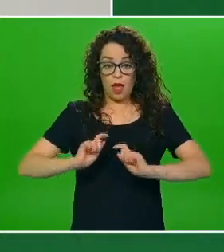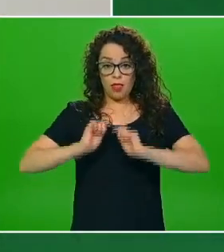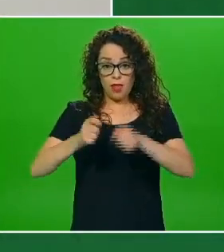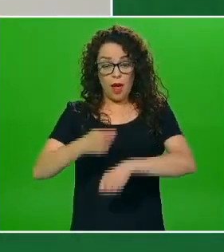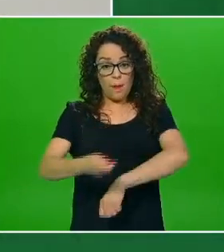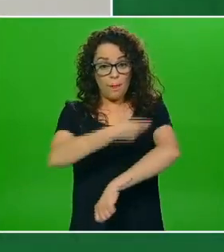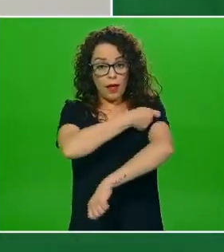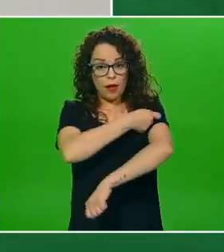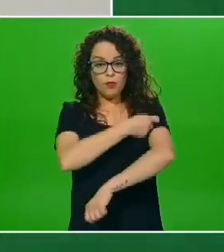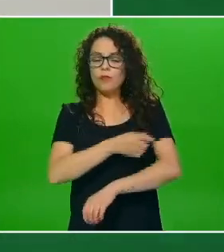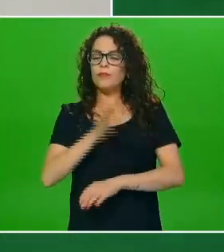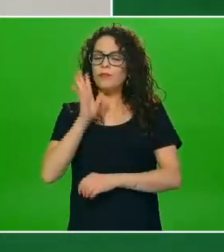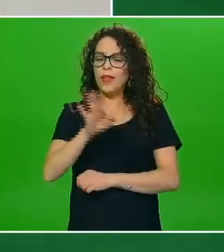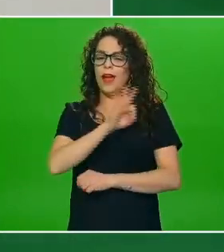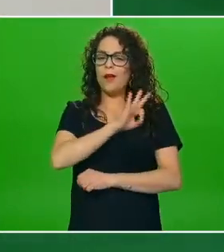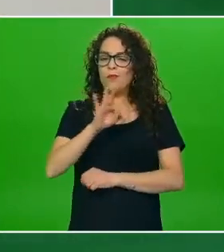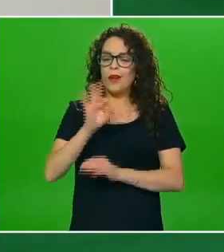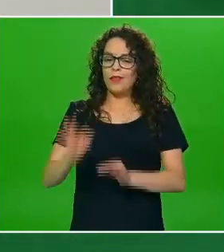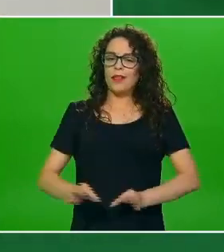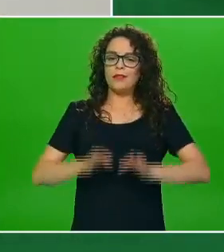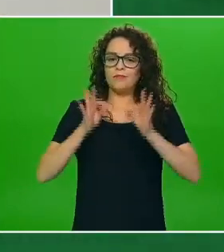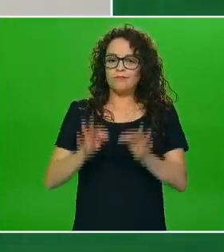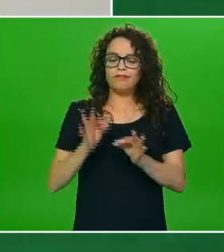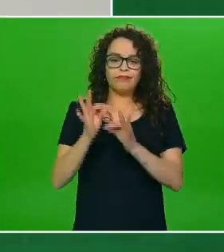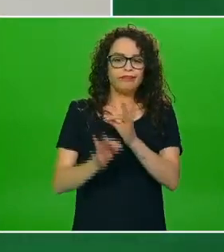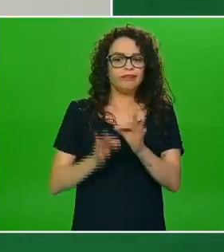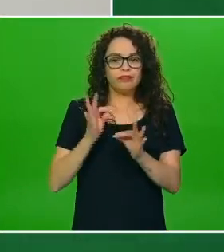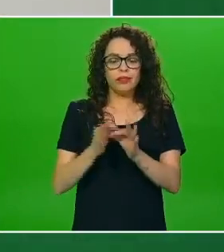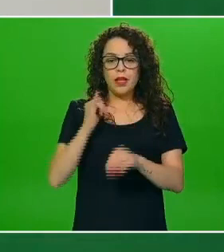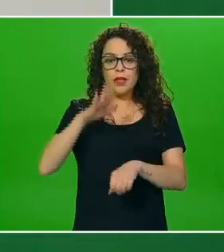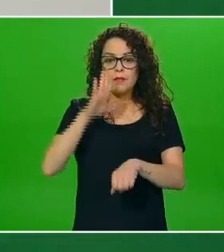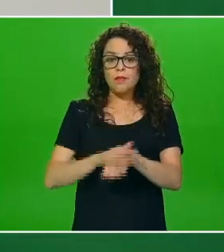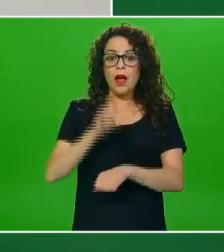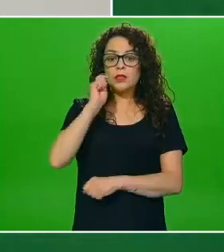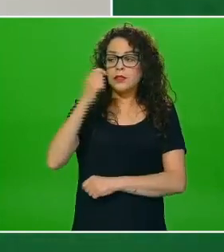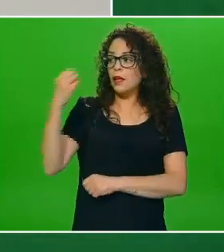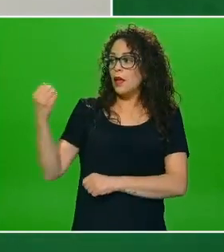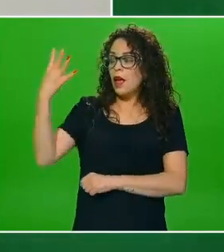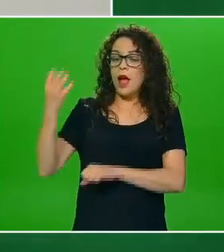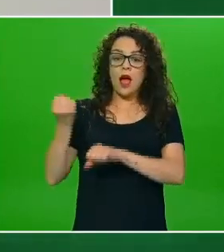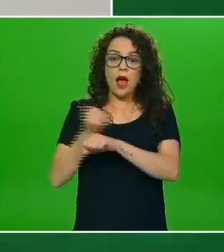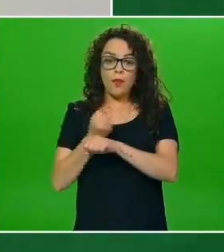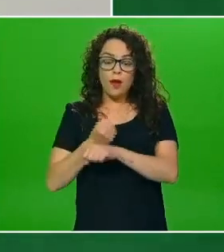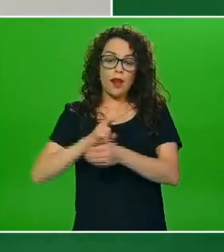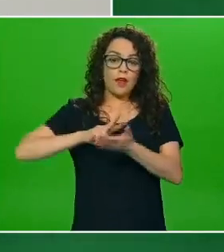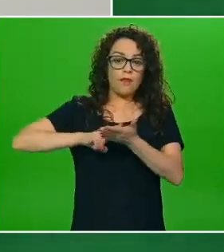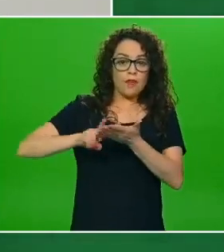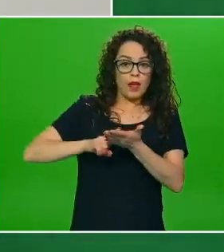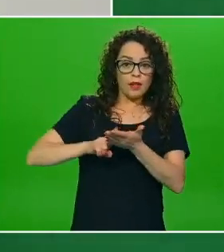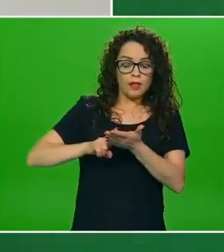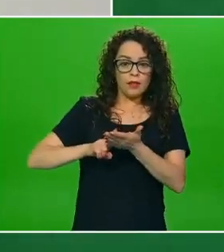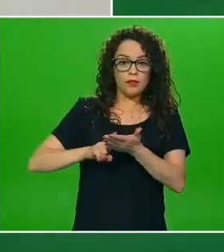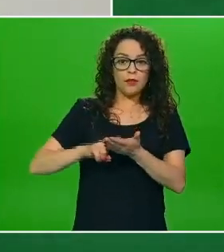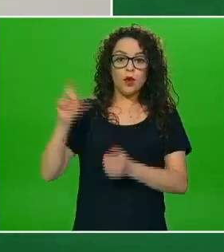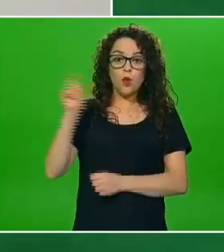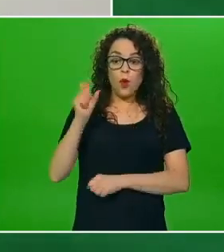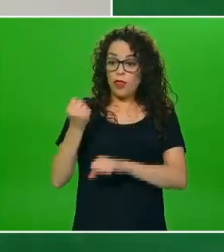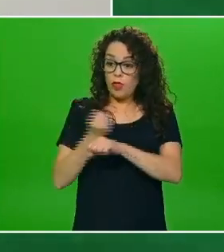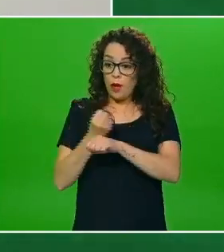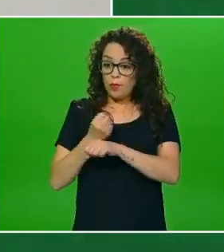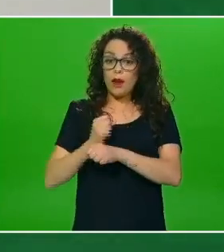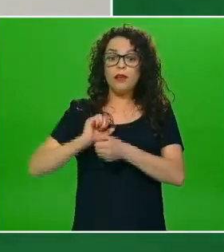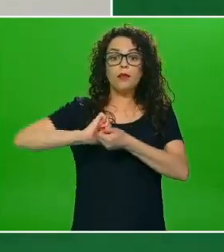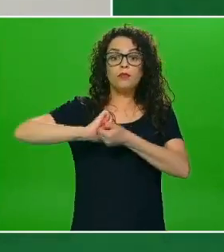estén listos sobre todo las entidades que tienen niveles amarillos y verdes para cuando llegue el verde y lleguen las condiciones entonces puedan